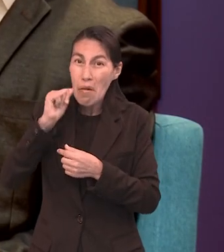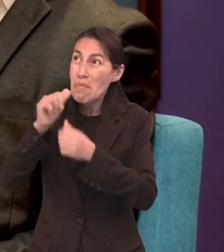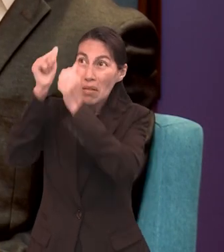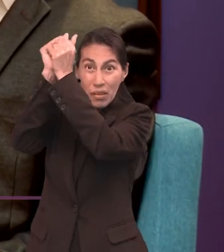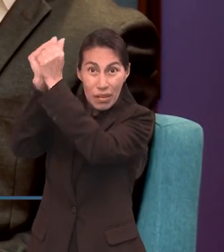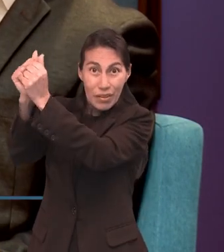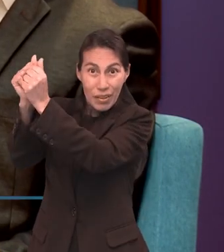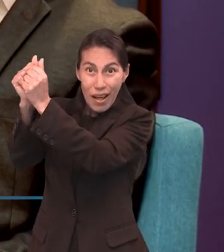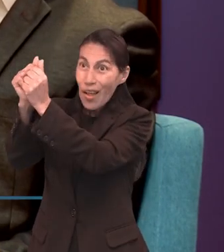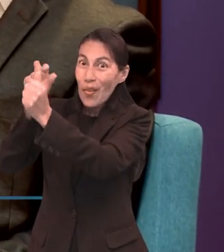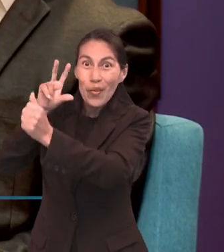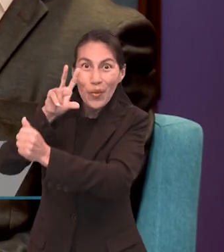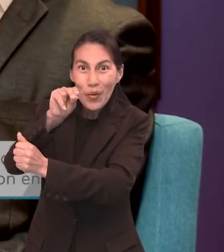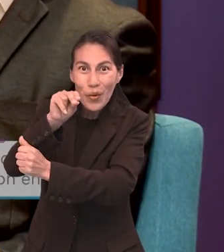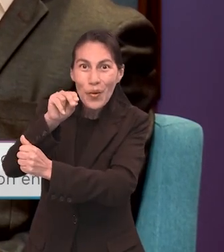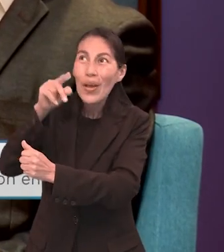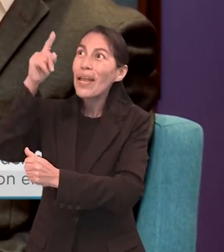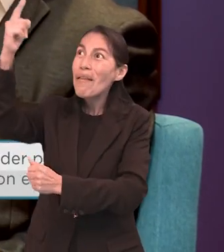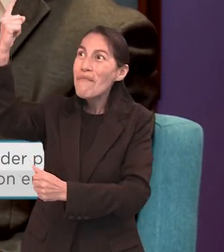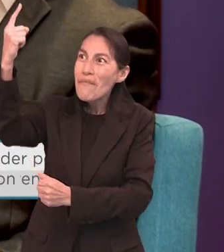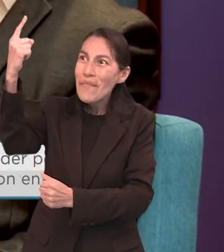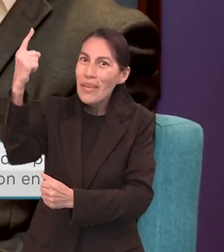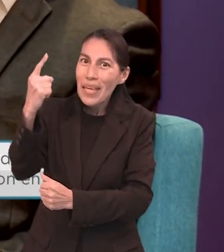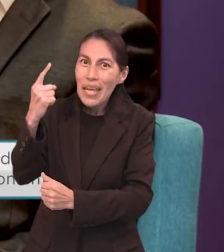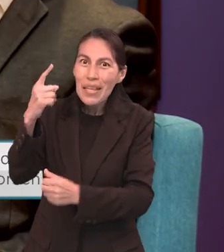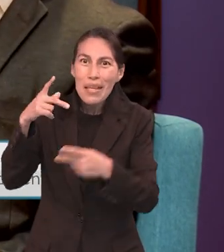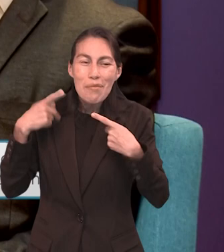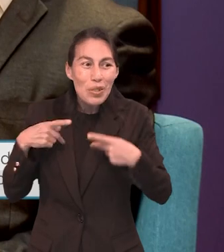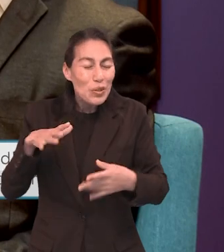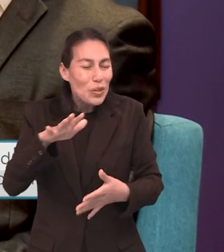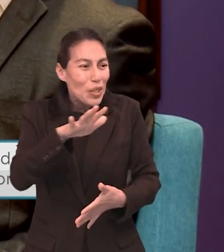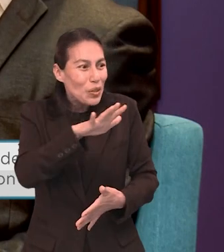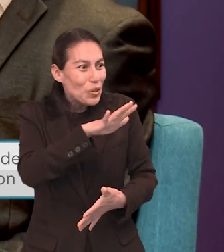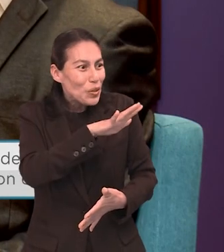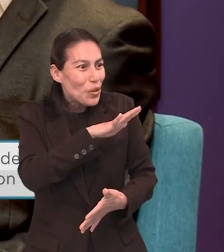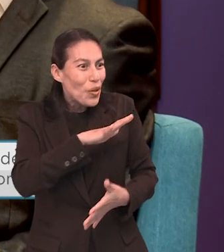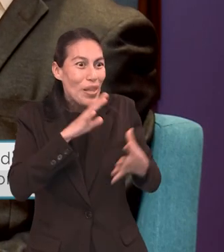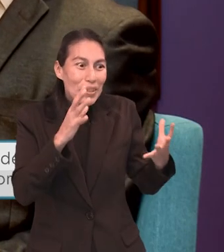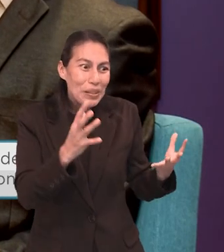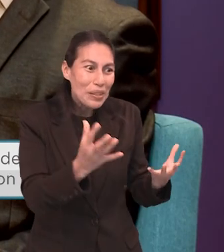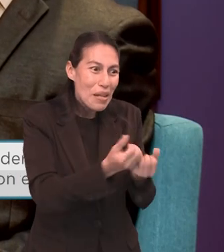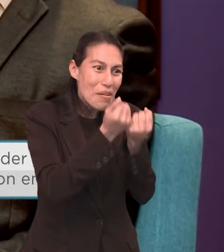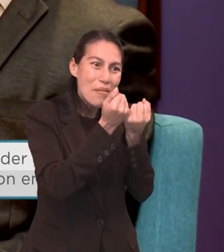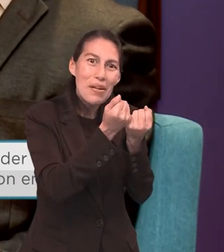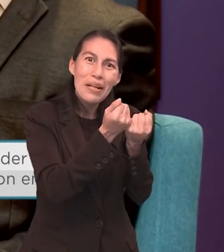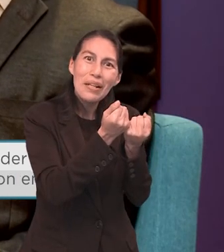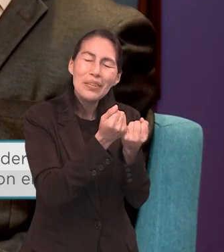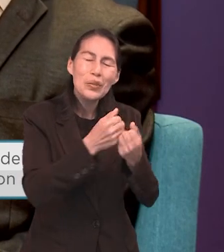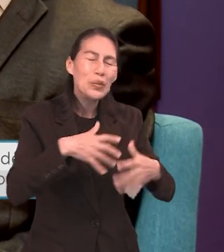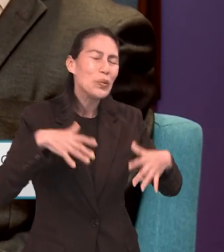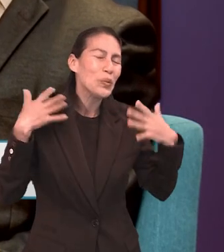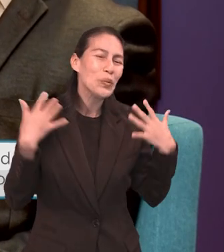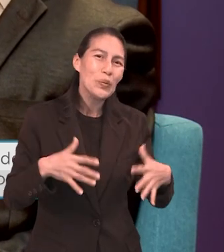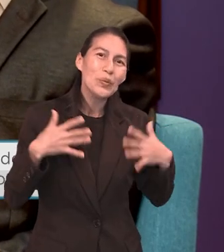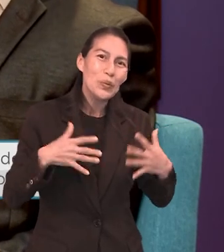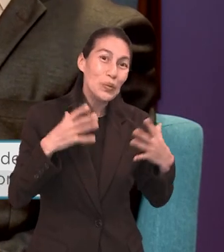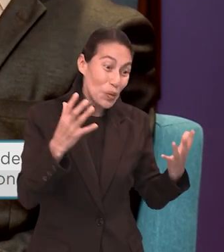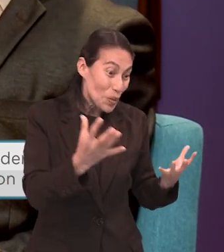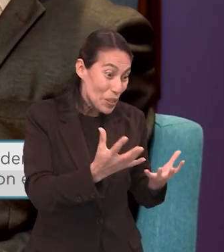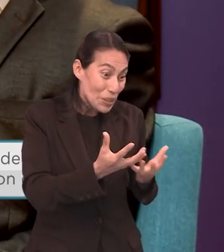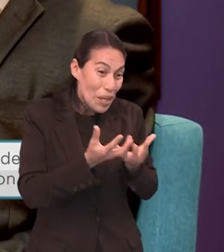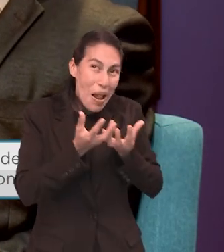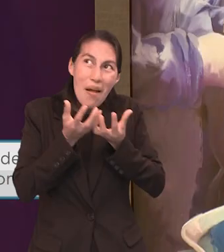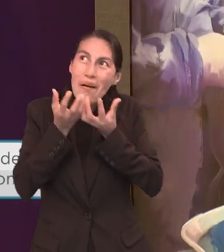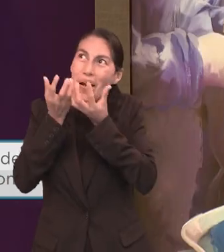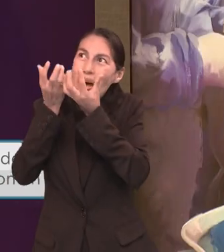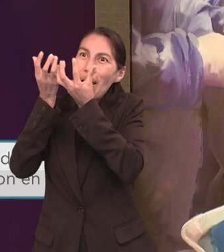se va a quedar ahí por siempre, sino que va a venir para entonces salvar a aquellas